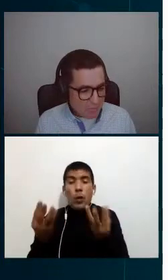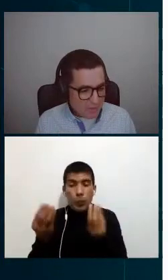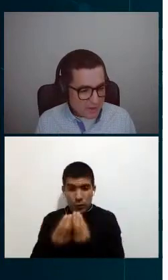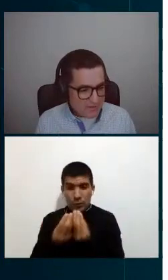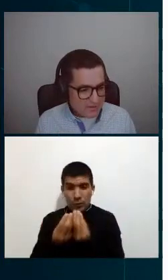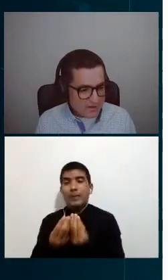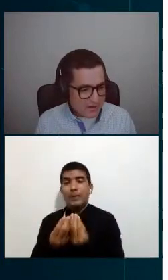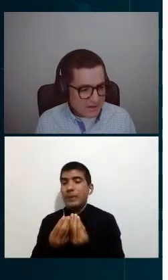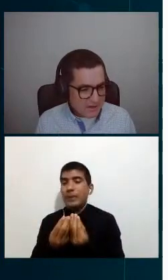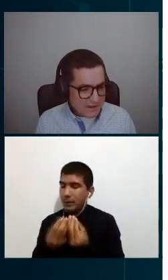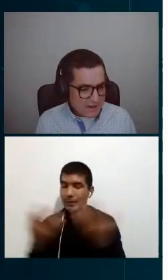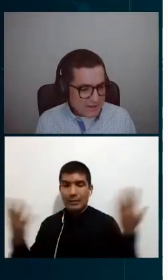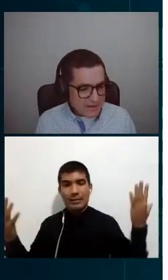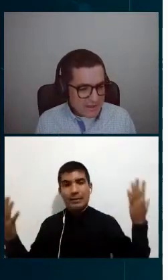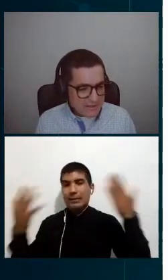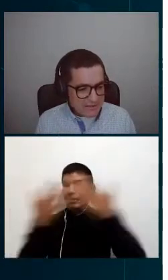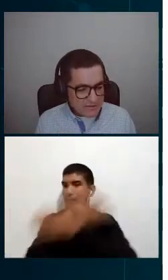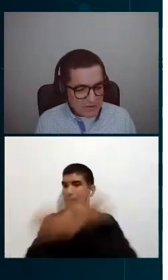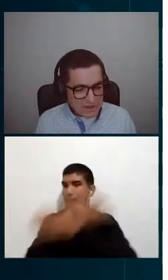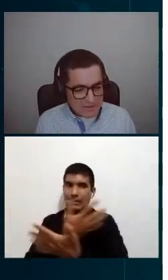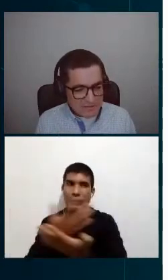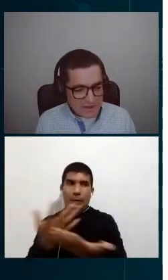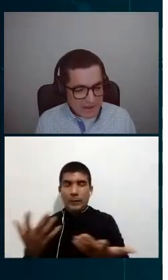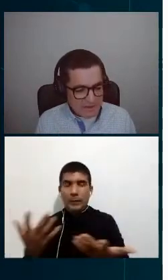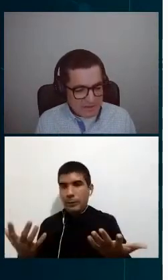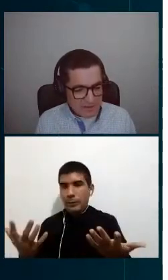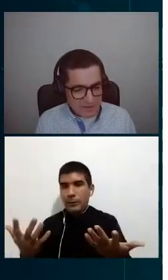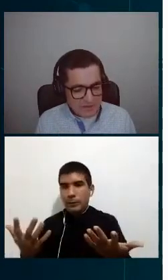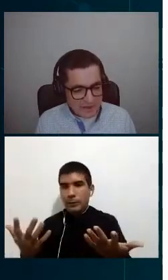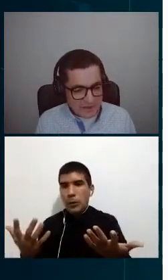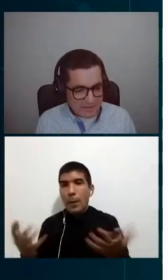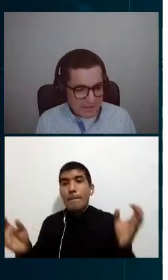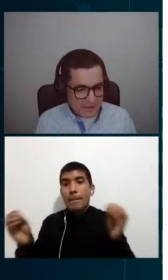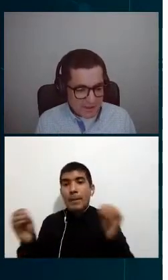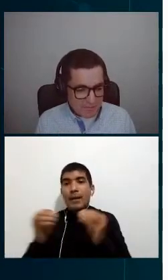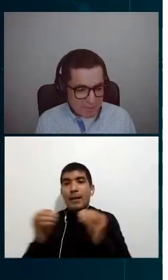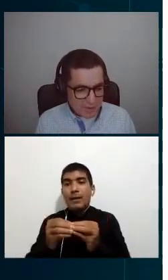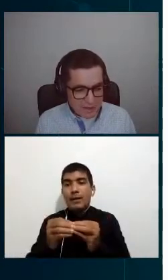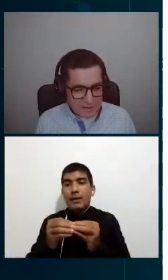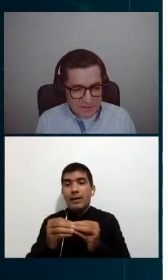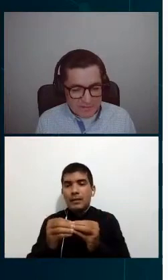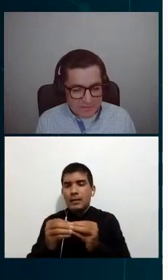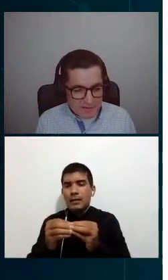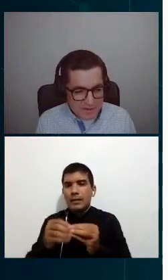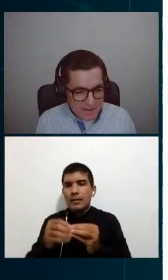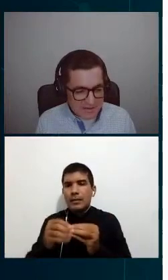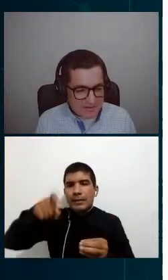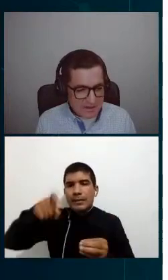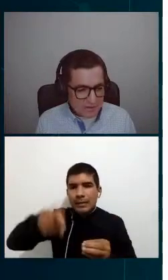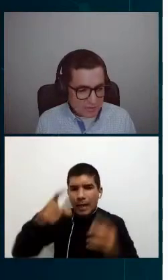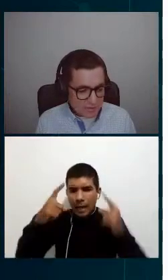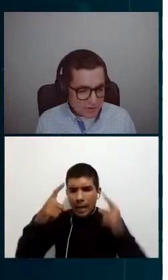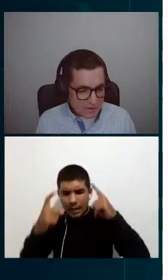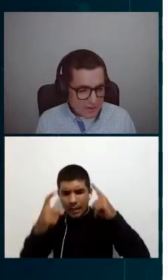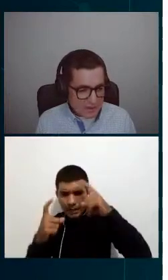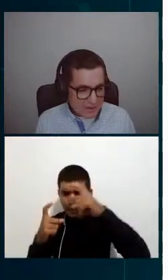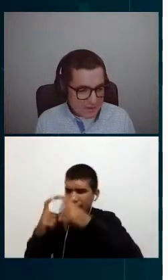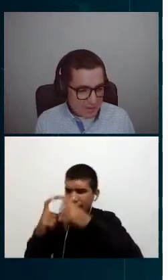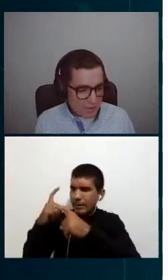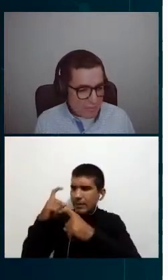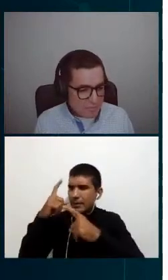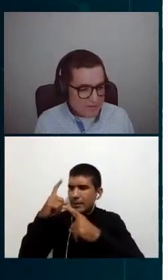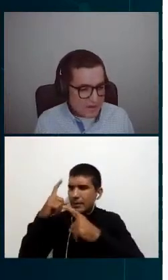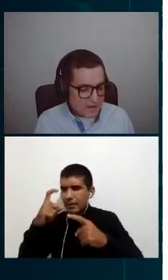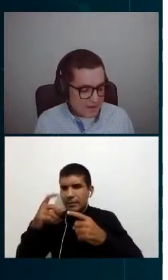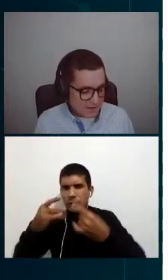inesperado, podría decir, es la adquisición de analizadores de red, porque si bien es cierto que